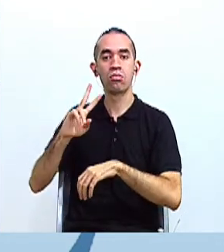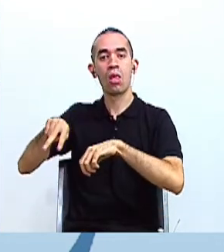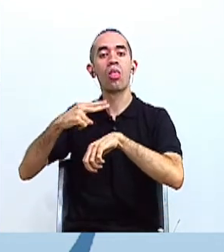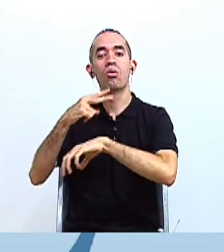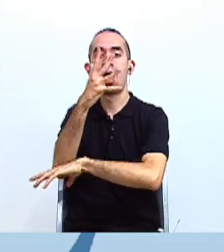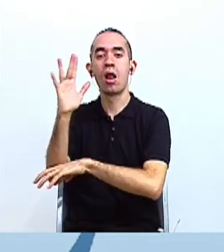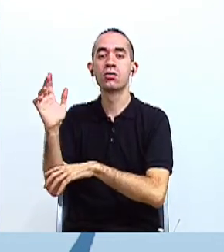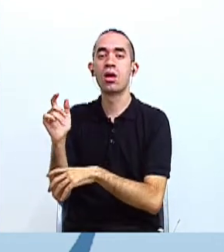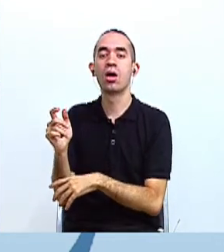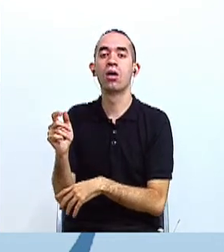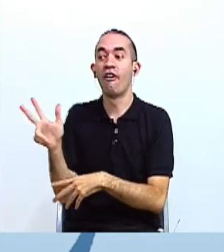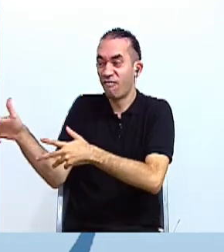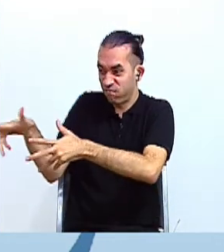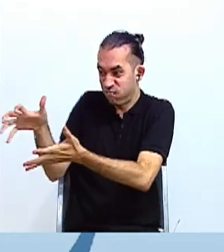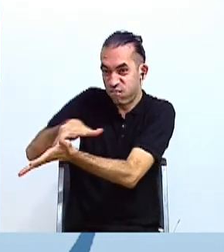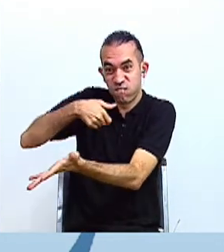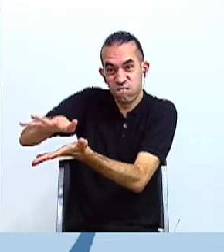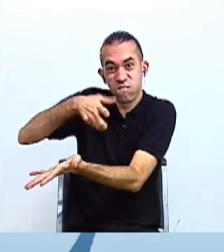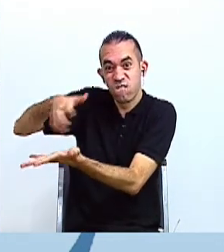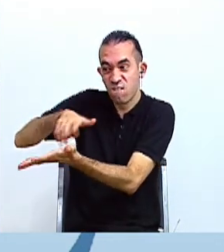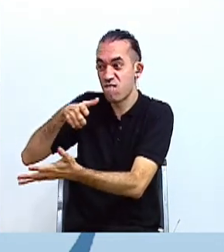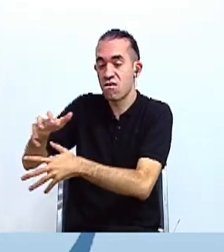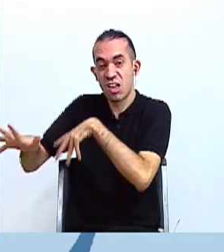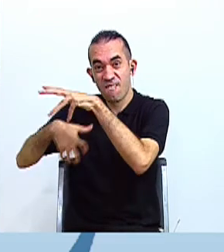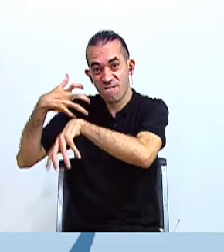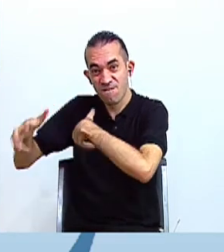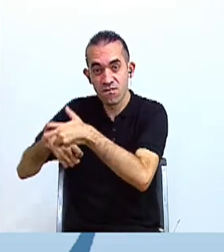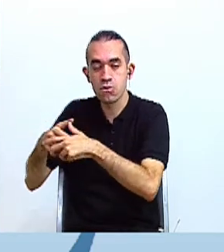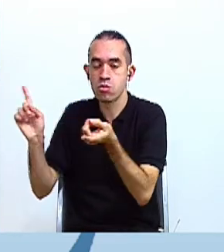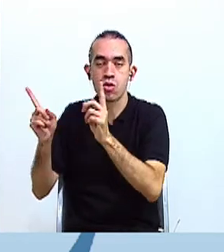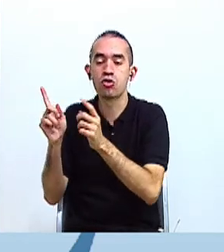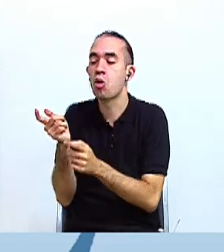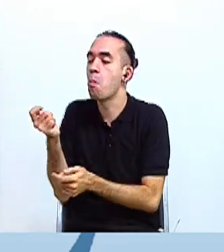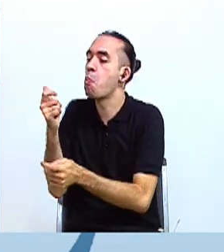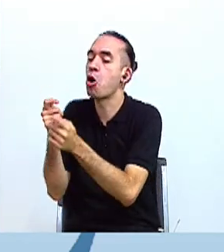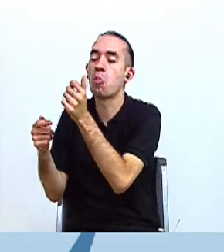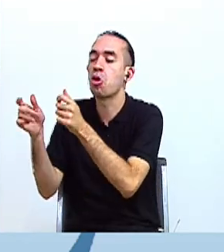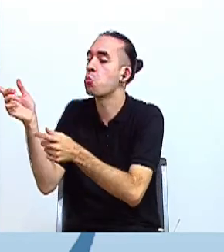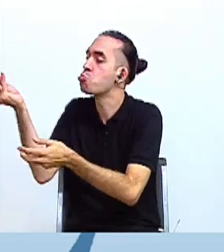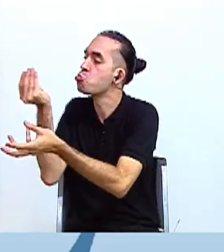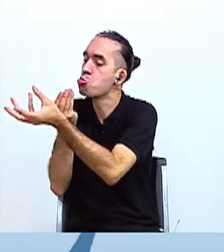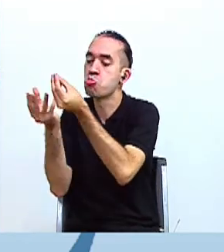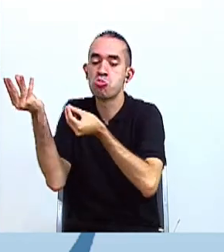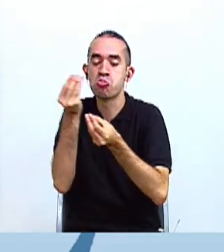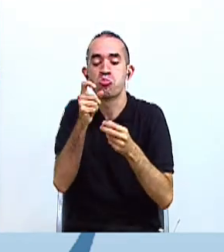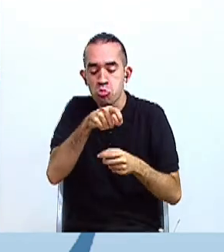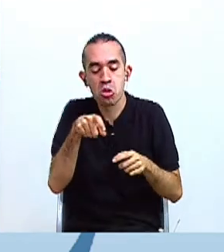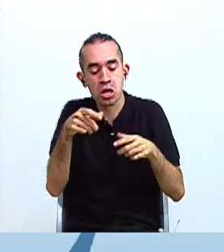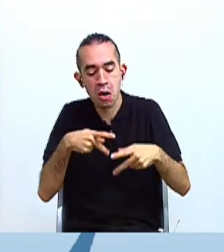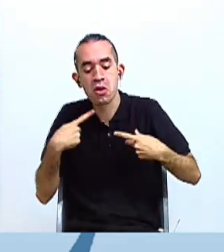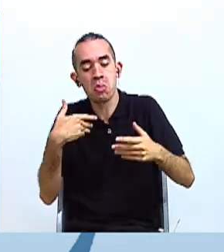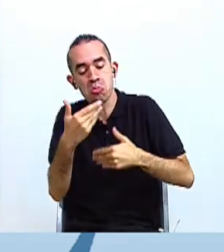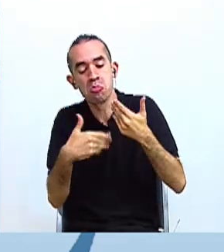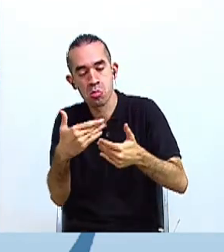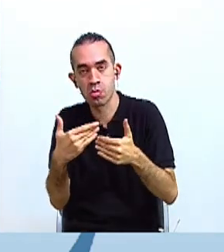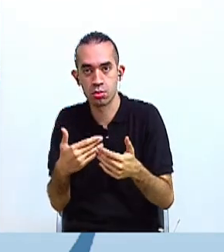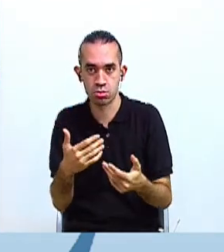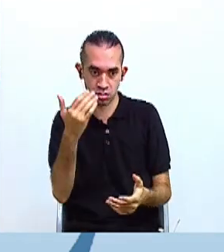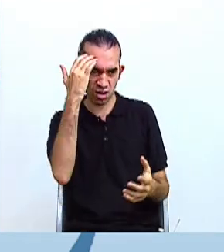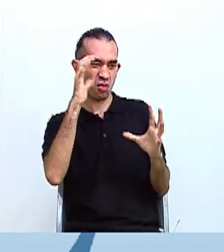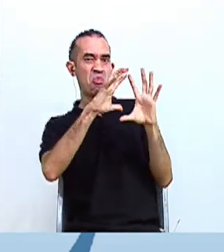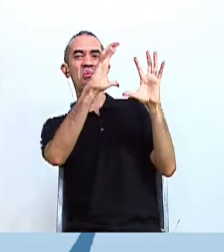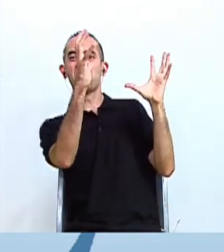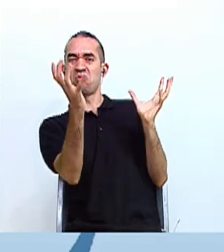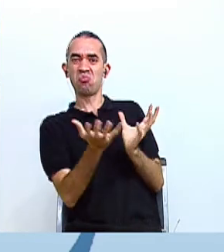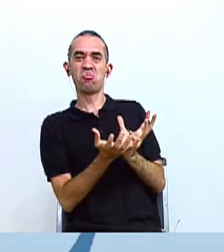estrictamente necesario para sobrevivir. Y es algo que deberíamos imitar en estos momentos en el que el mundo está